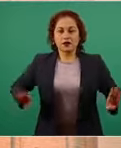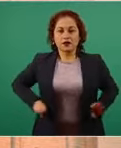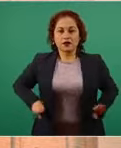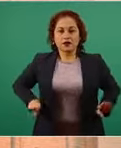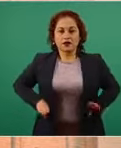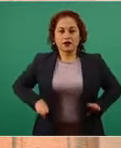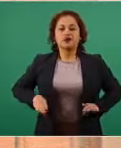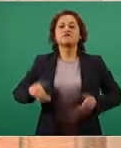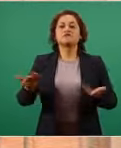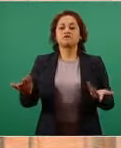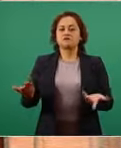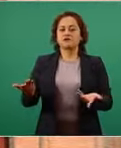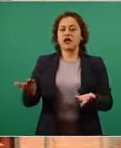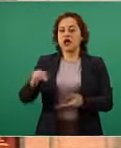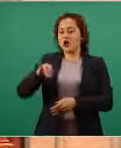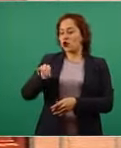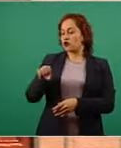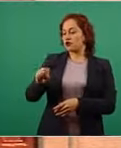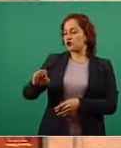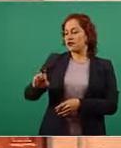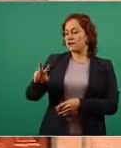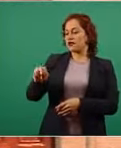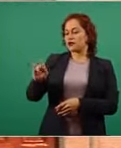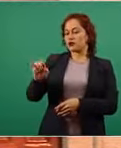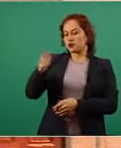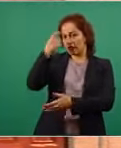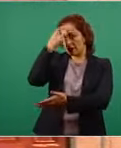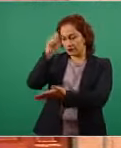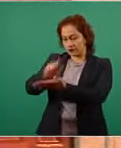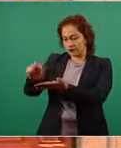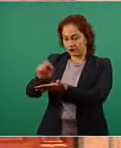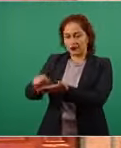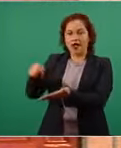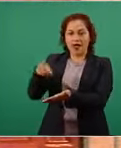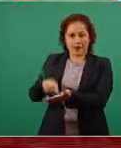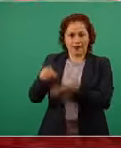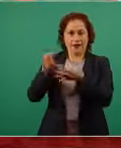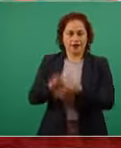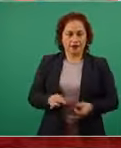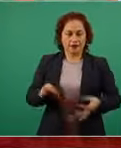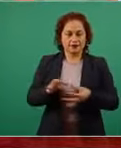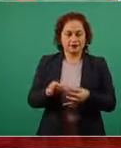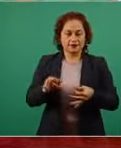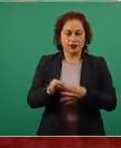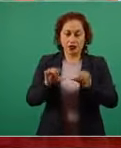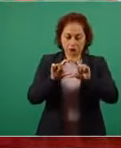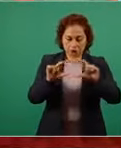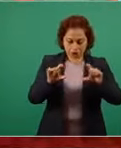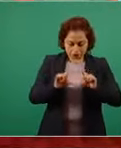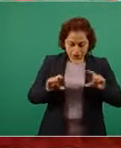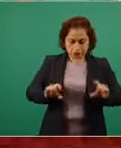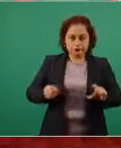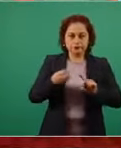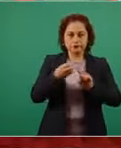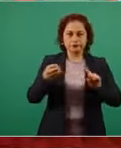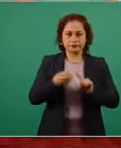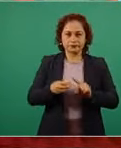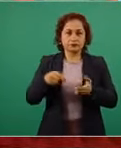Vasconcelos en tres renglones haciendo evidente dice